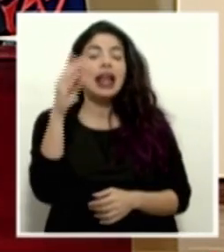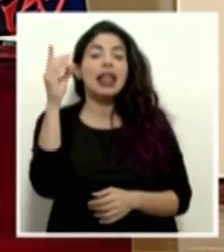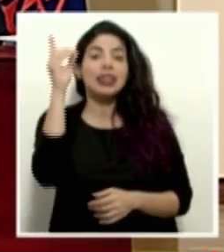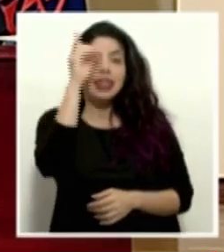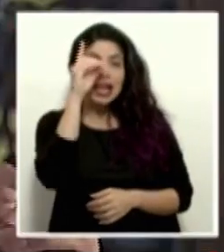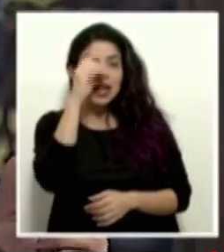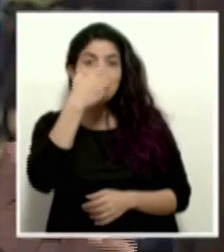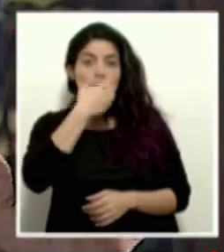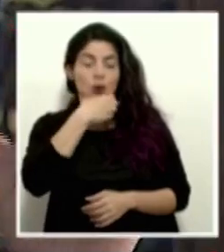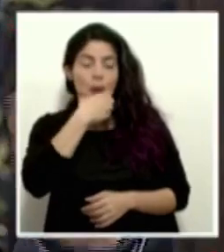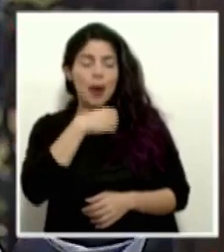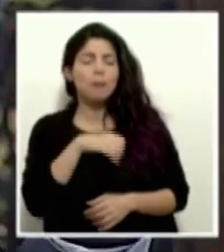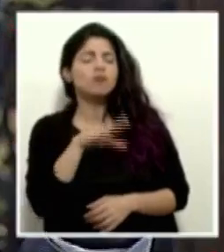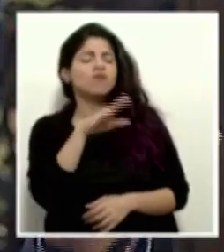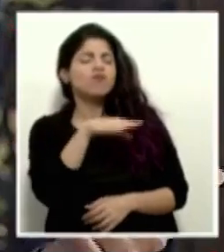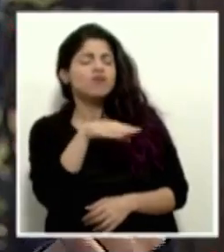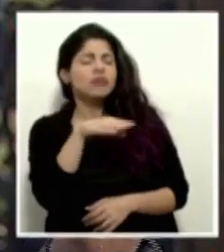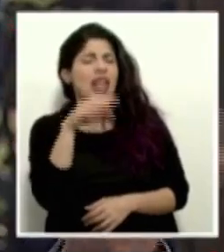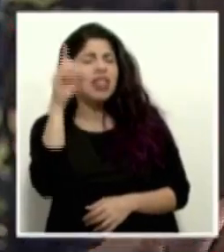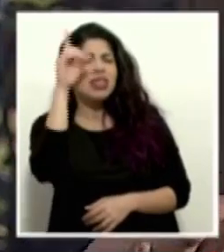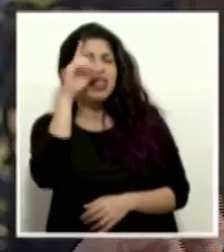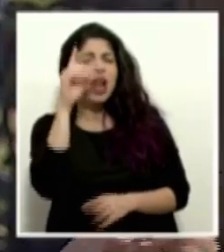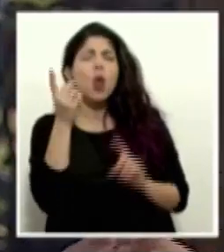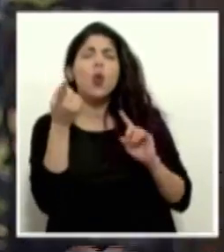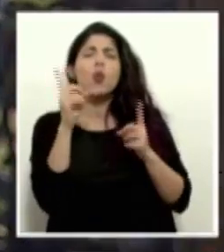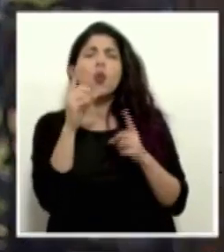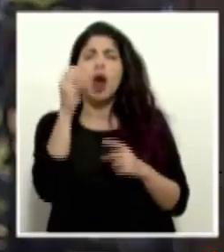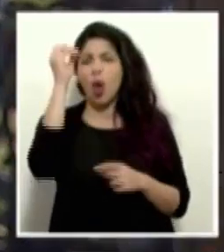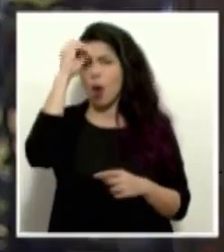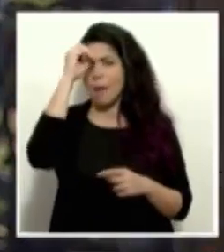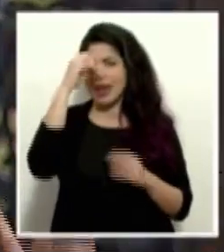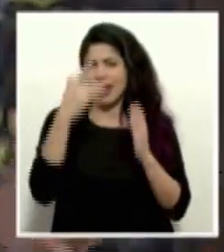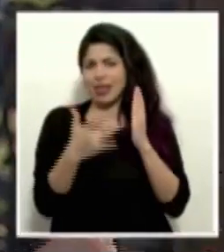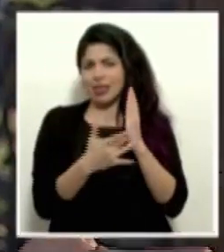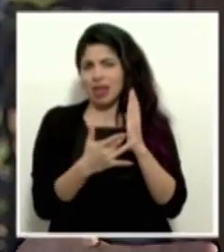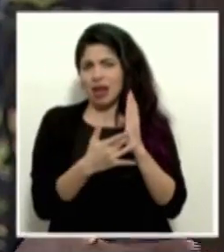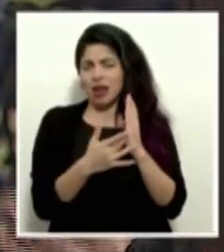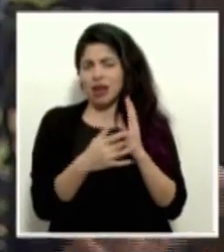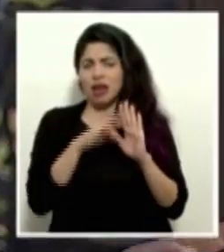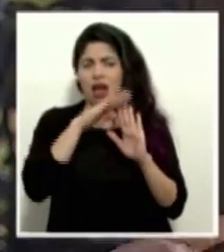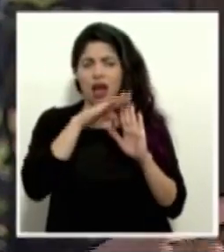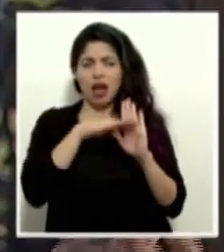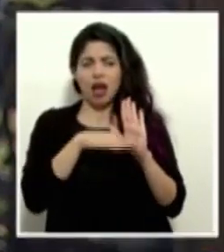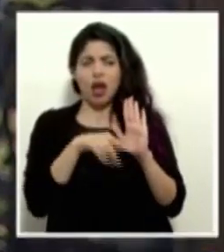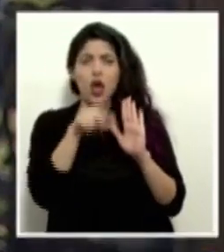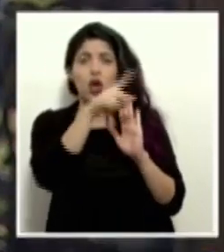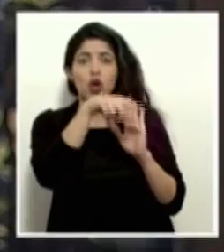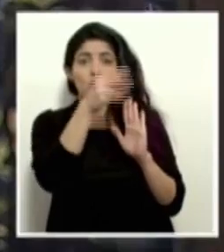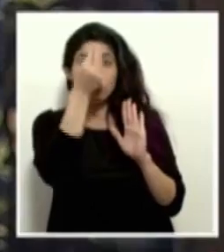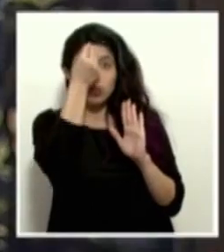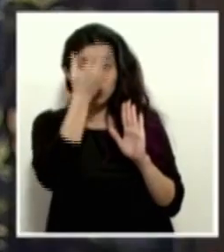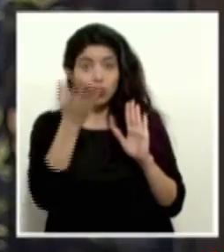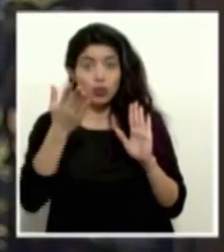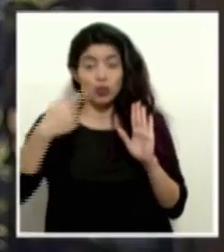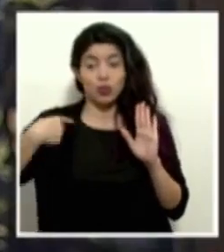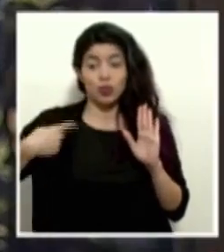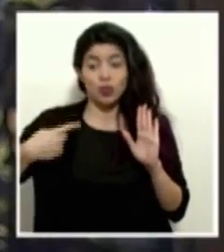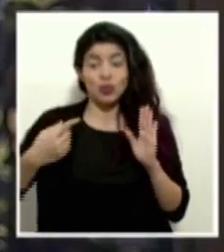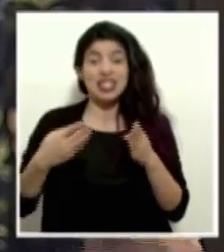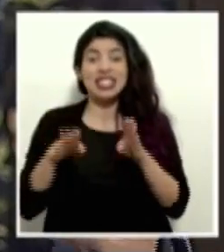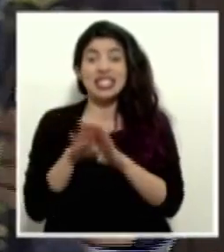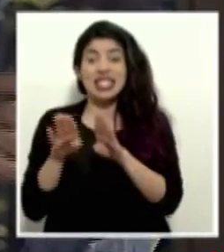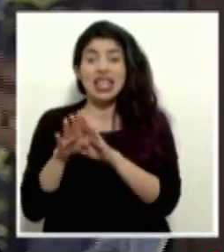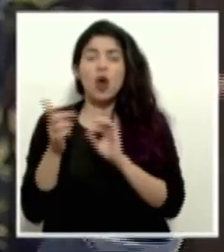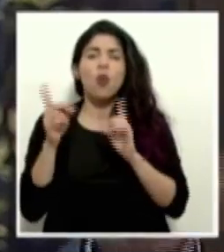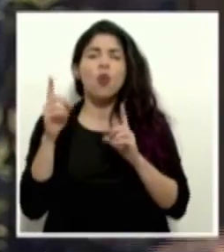Román. Don Daniel, ¿cuáles son los datos y criterios técnicos que respaldan las medidas sanitarias que ustedes anuncian acá cada vez que va haber